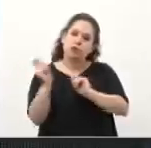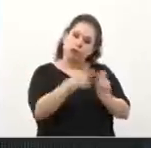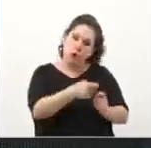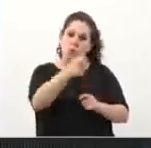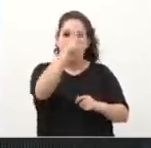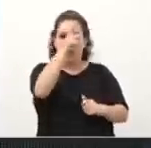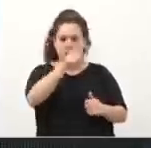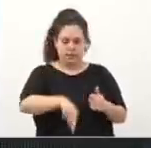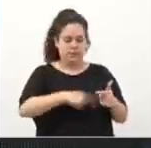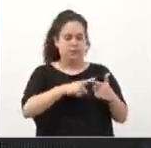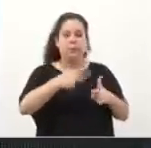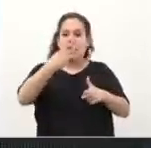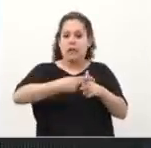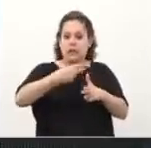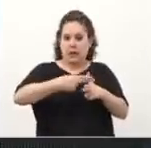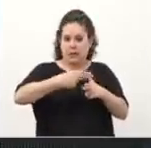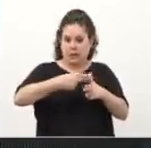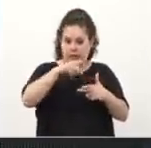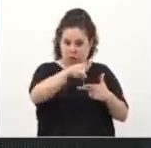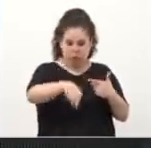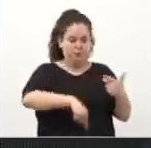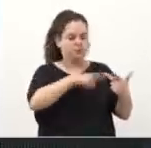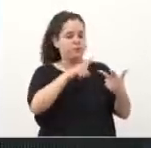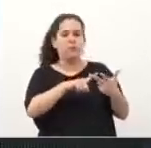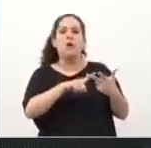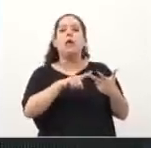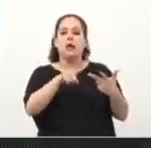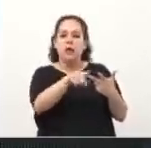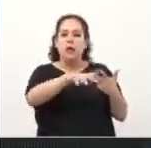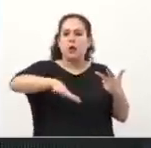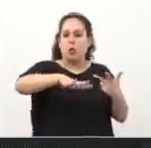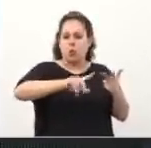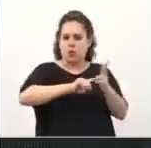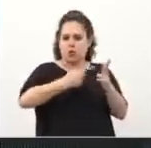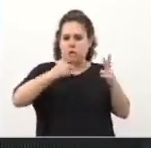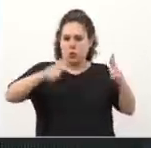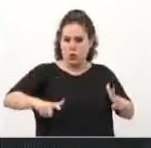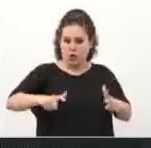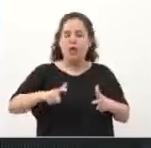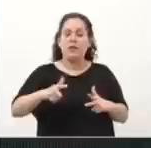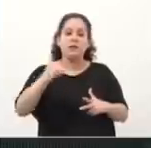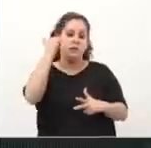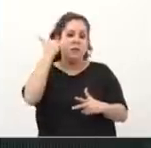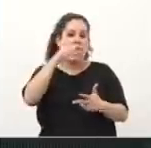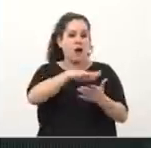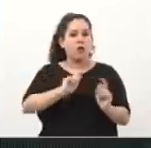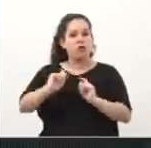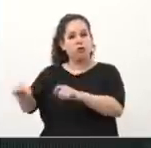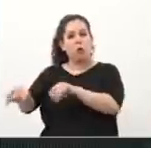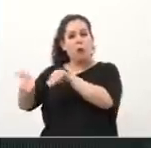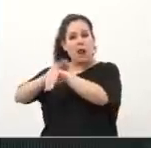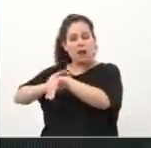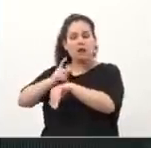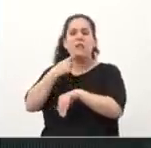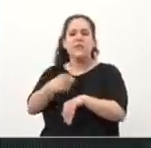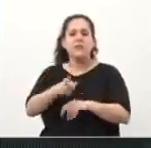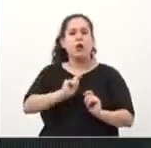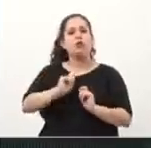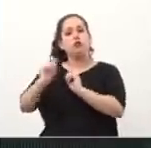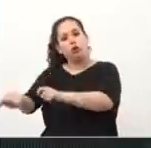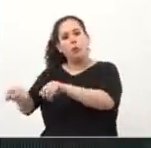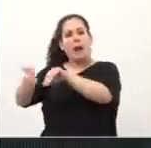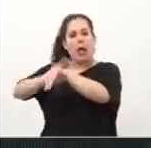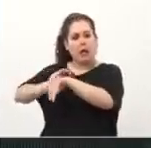de retiro y el puerto de la ciudad. Bueno, la terminal de retiro dijo, y le dio una carta a Horacio, que si él era presidente se la iba a pasar.